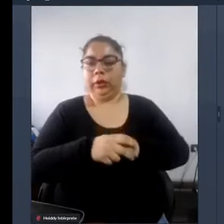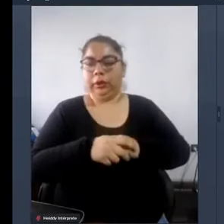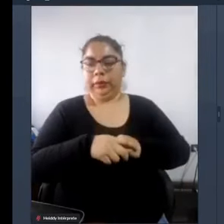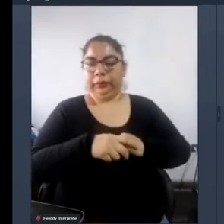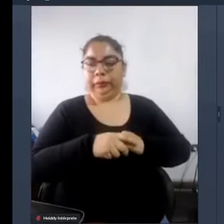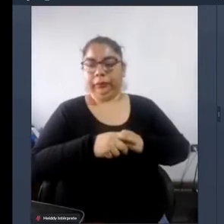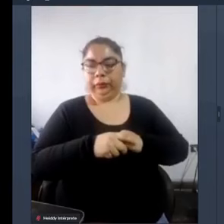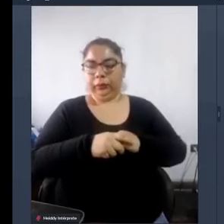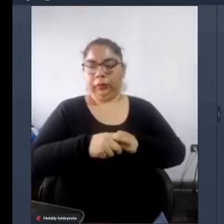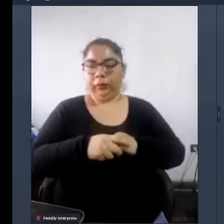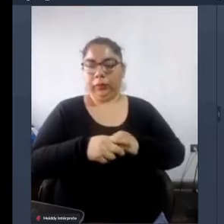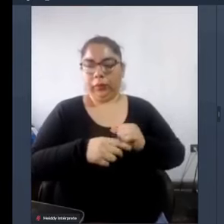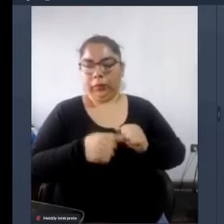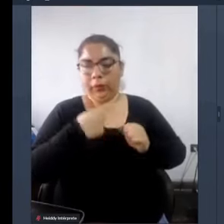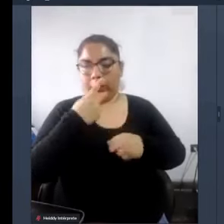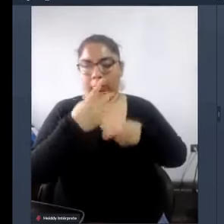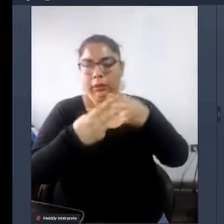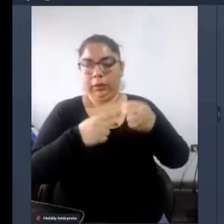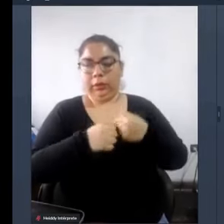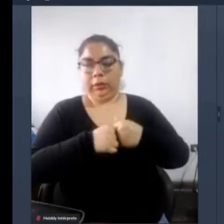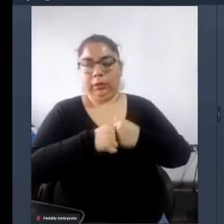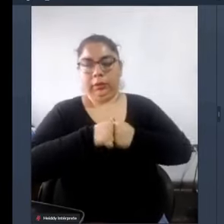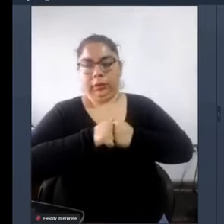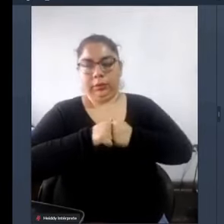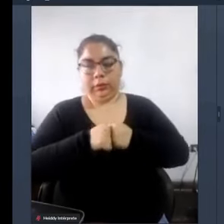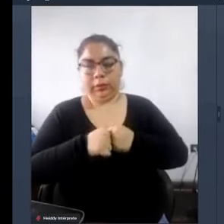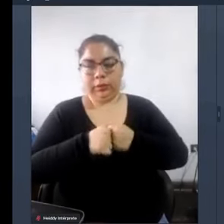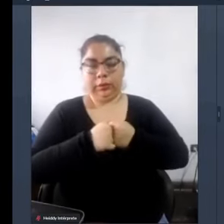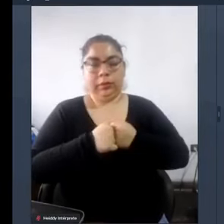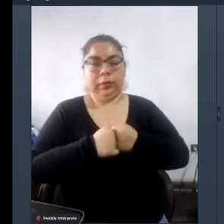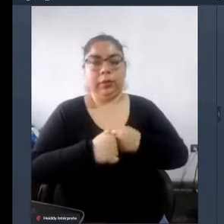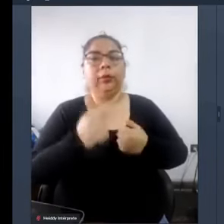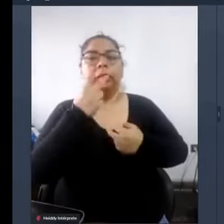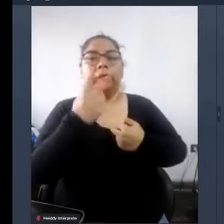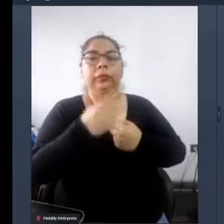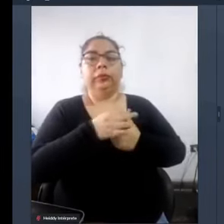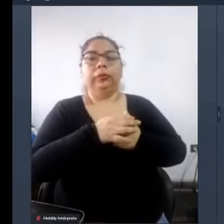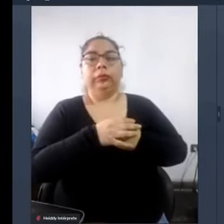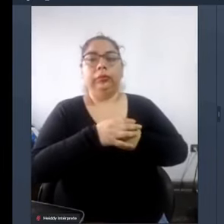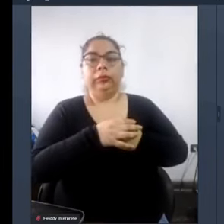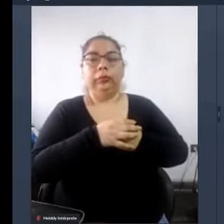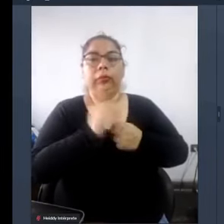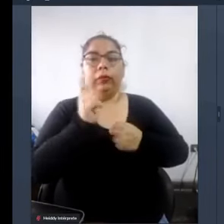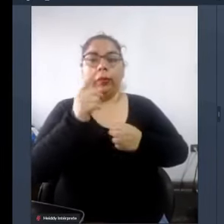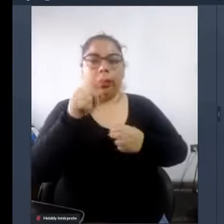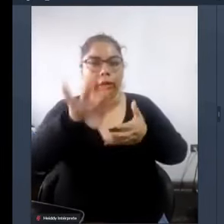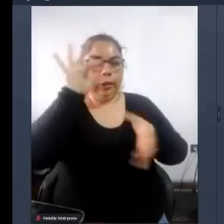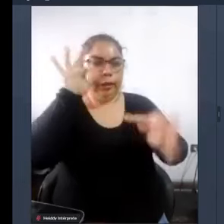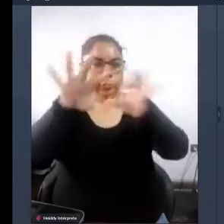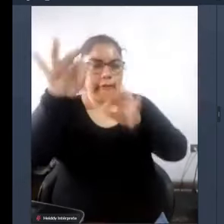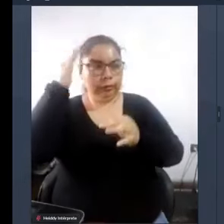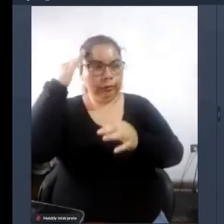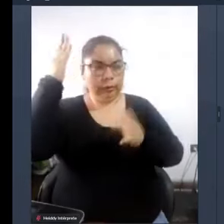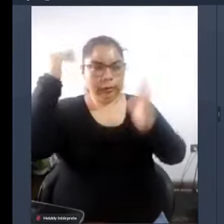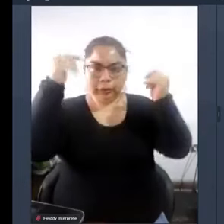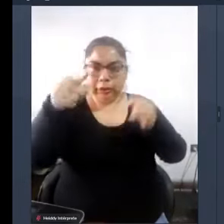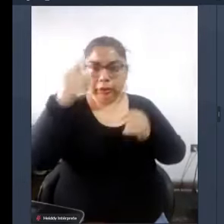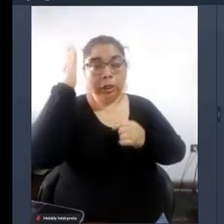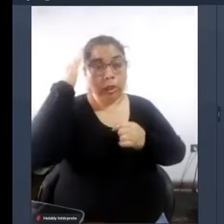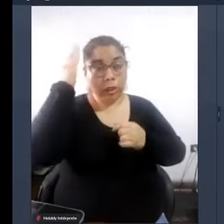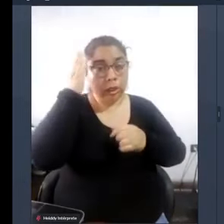necesitamos tenerla más cerca del Conadis para poder recoger toda la experiencia exitosa que él tiene